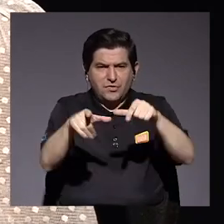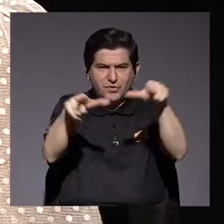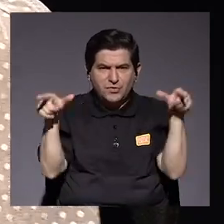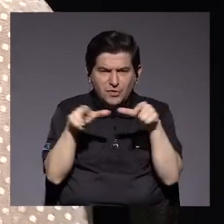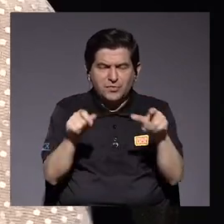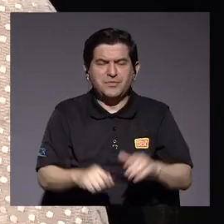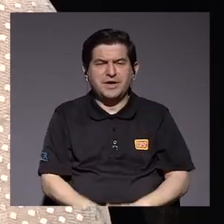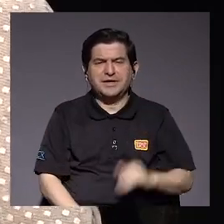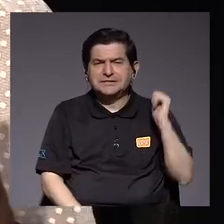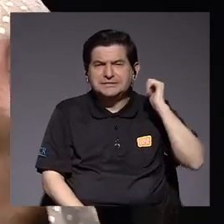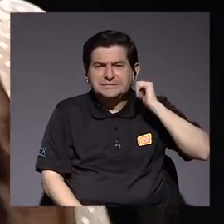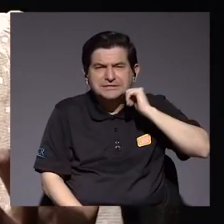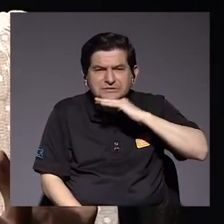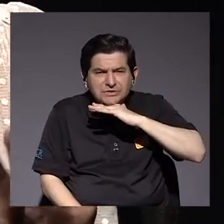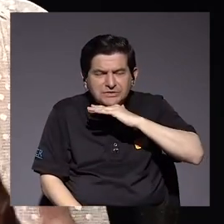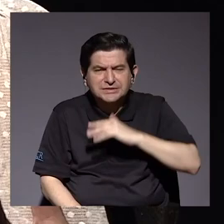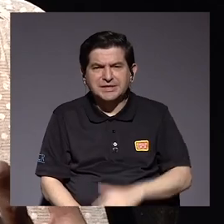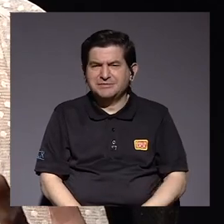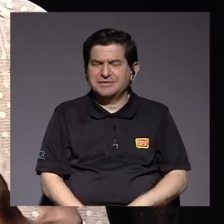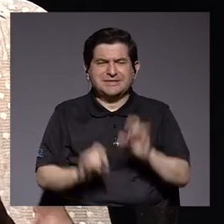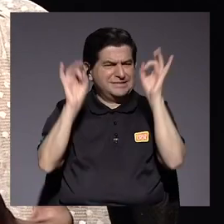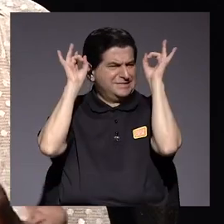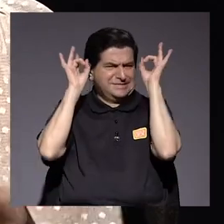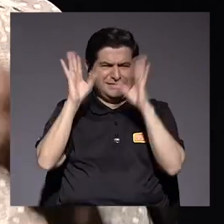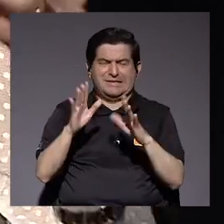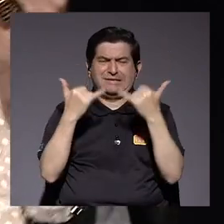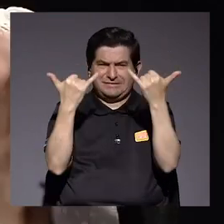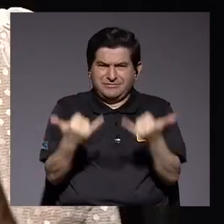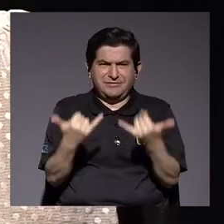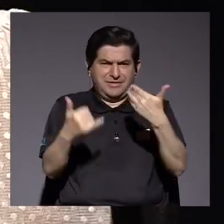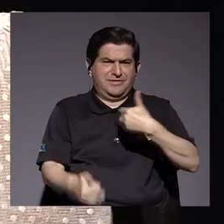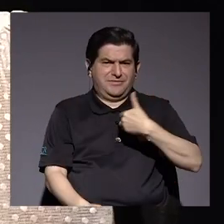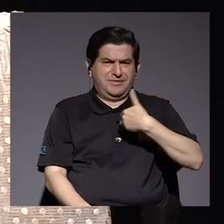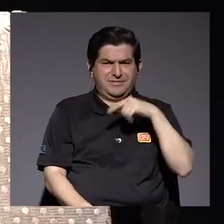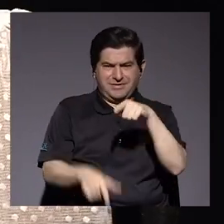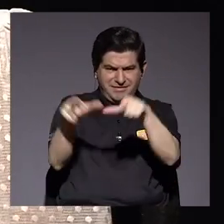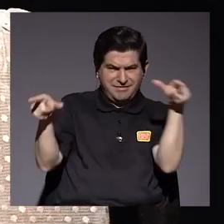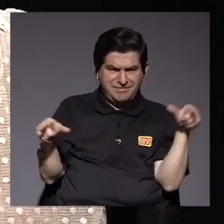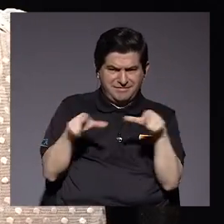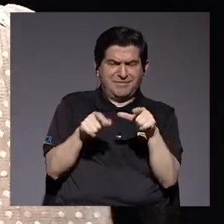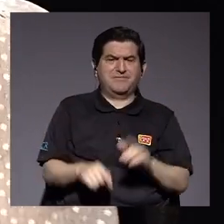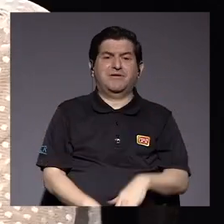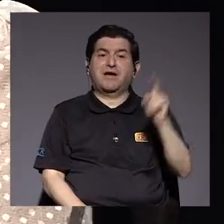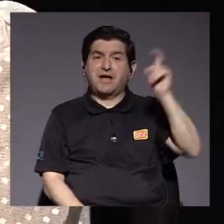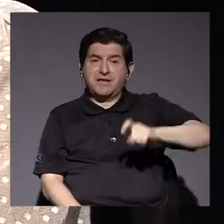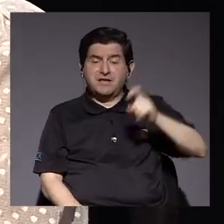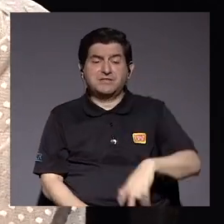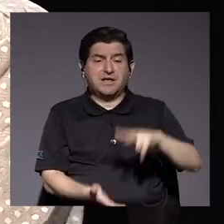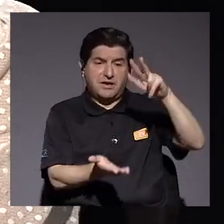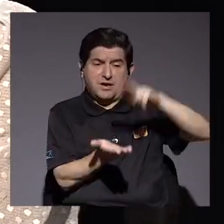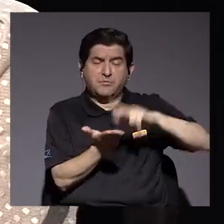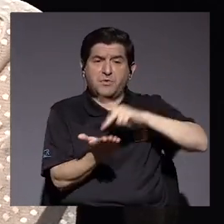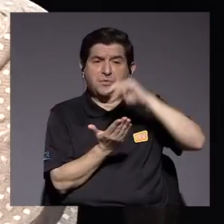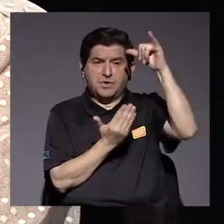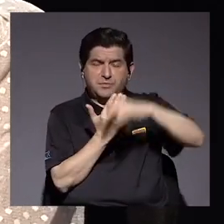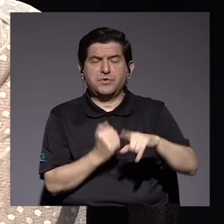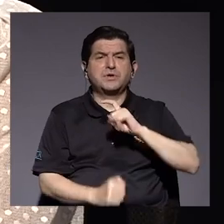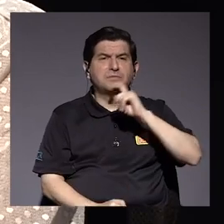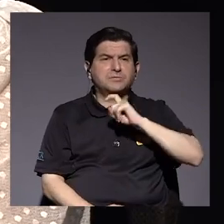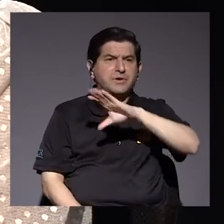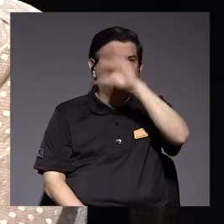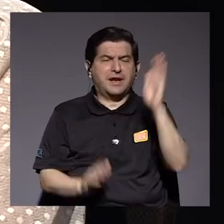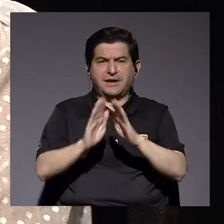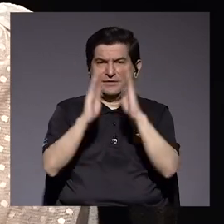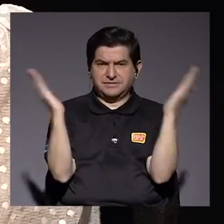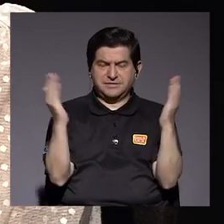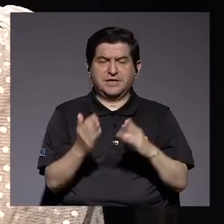se viven en el lugar, la contaminación, disculpen la palabra, tan vulgar que existe en este momento allá, requiere de la aprobación